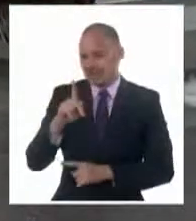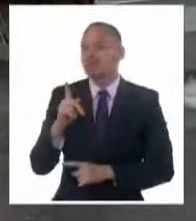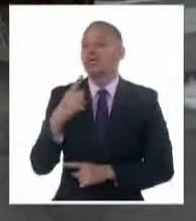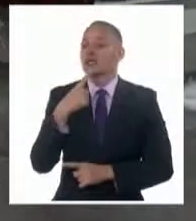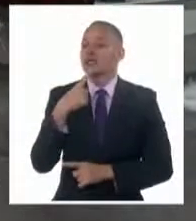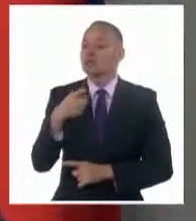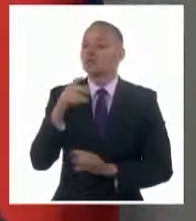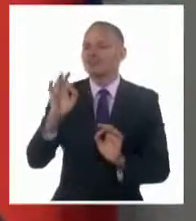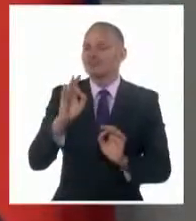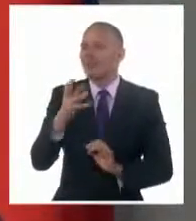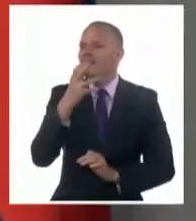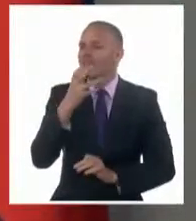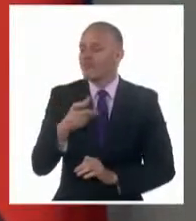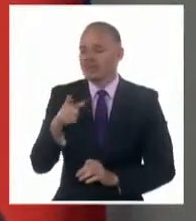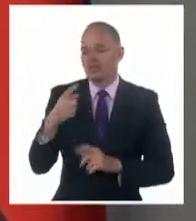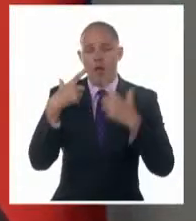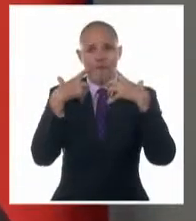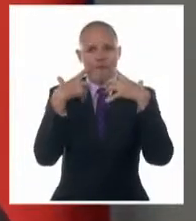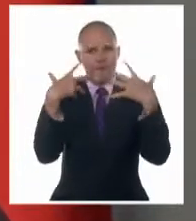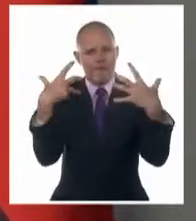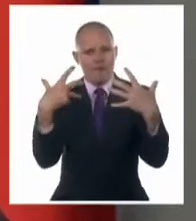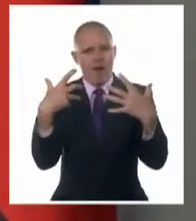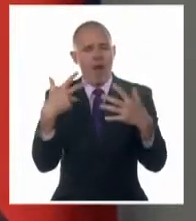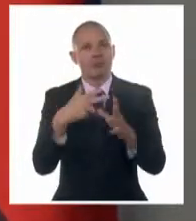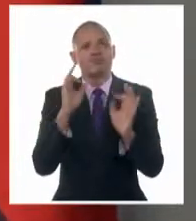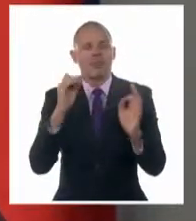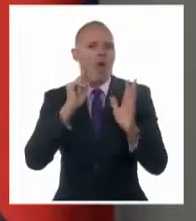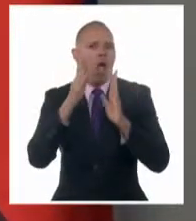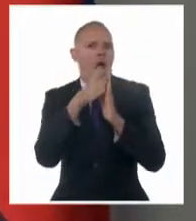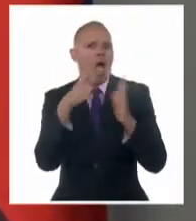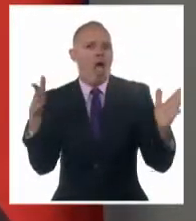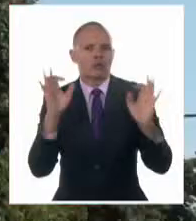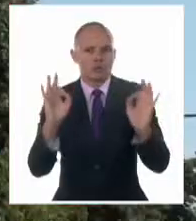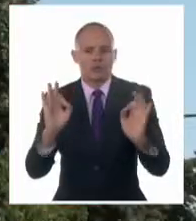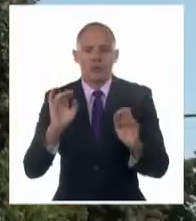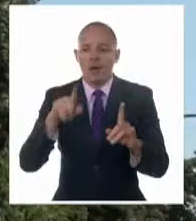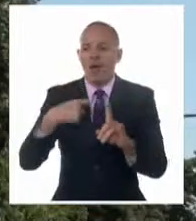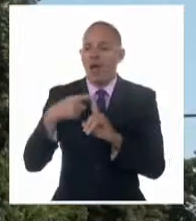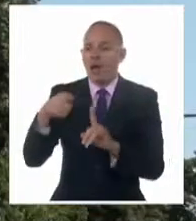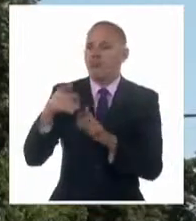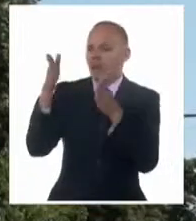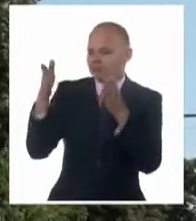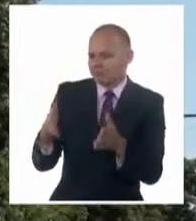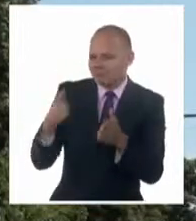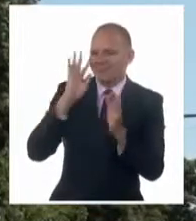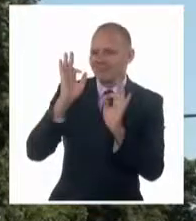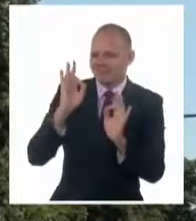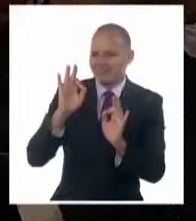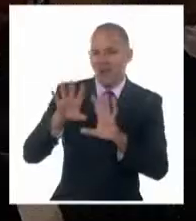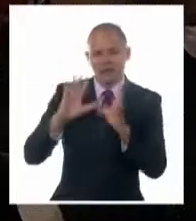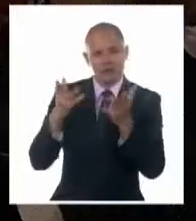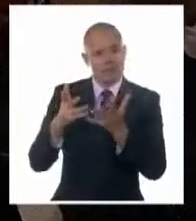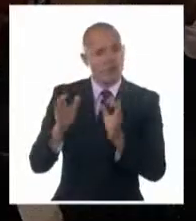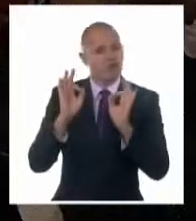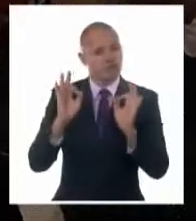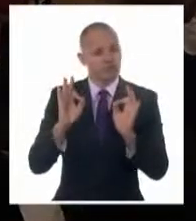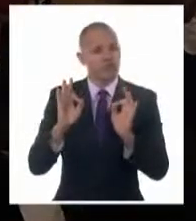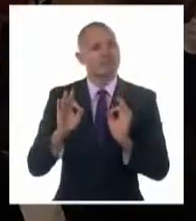de los líderes más célebres y carismáticos del siglo XX, personalidad auténticamente legendaria.